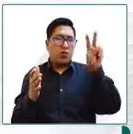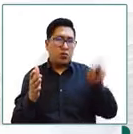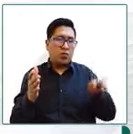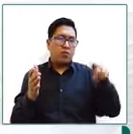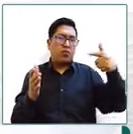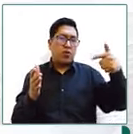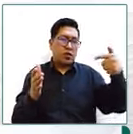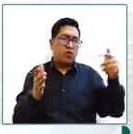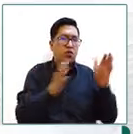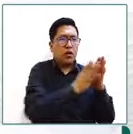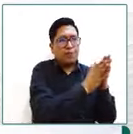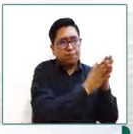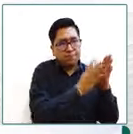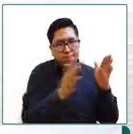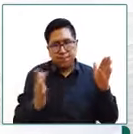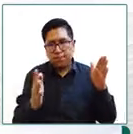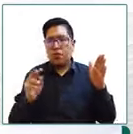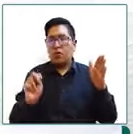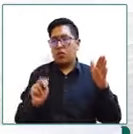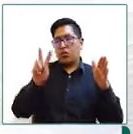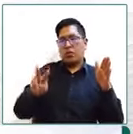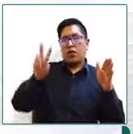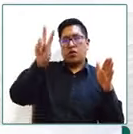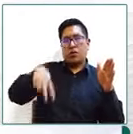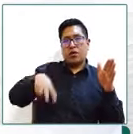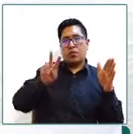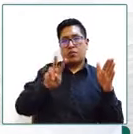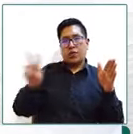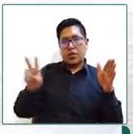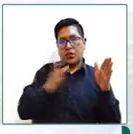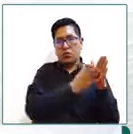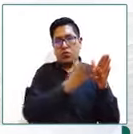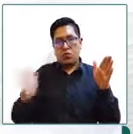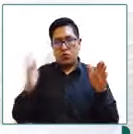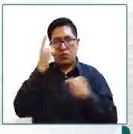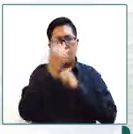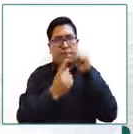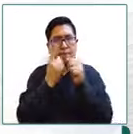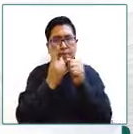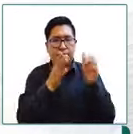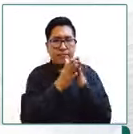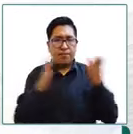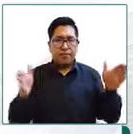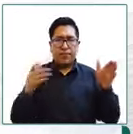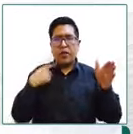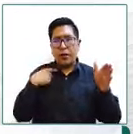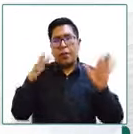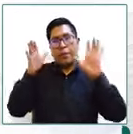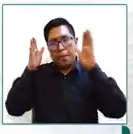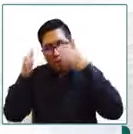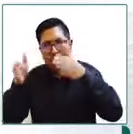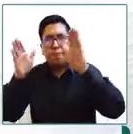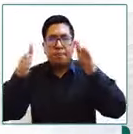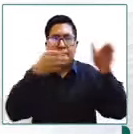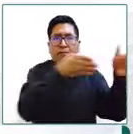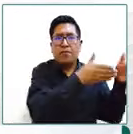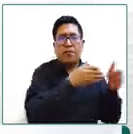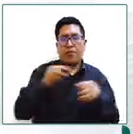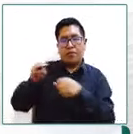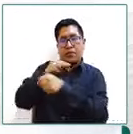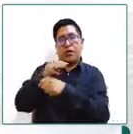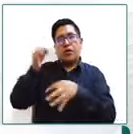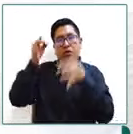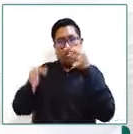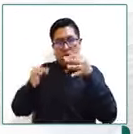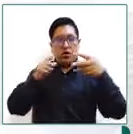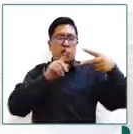a noviembre del 2022 y se ha alcanzado a estas instituciones el ministerio de justicia 23